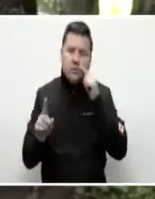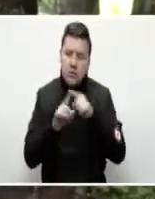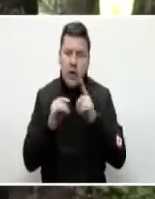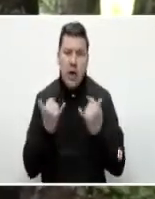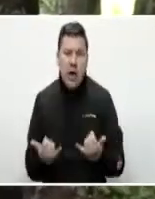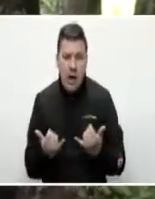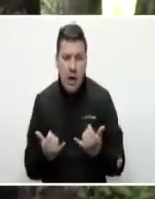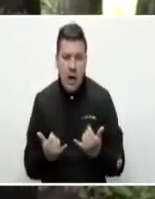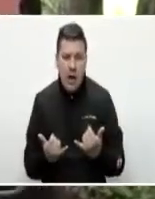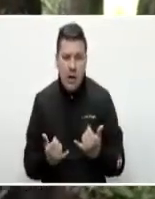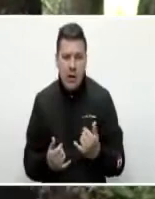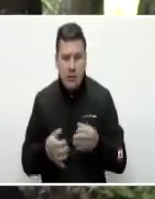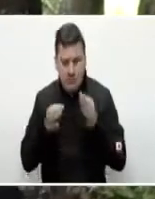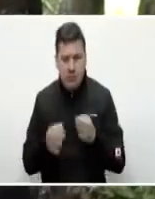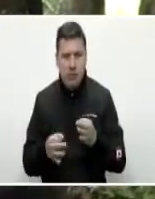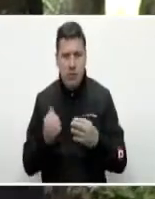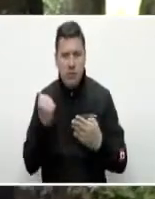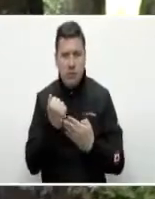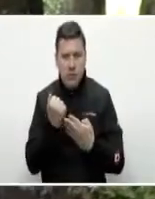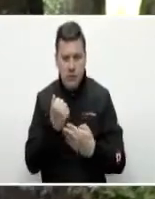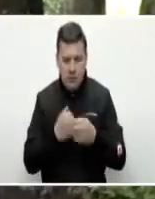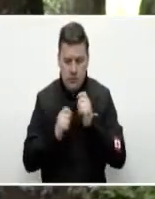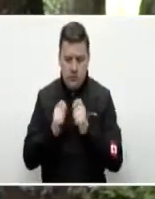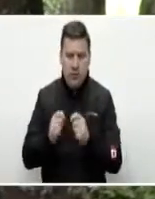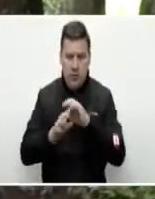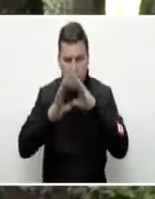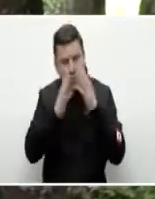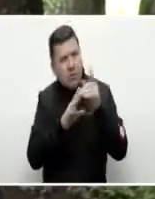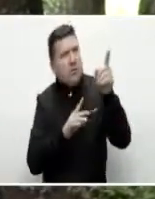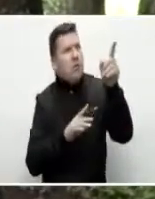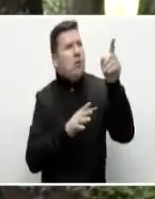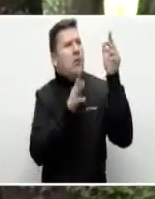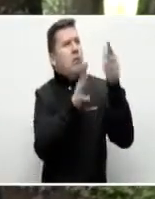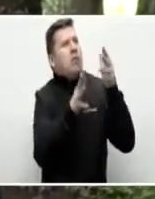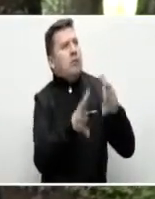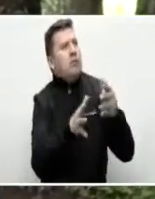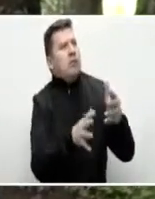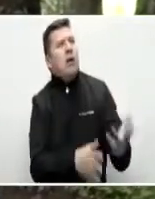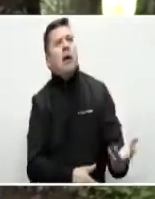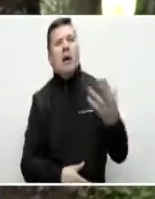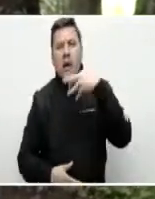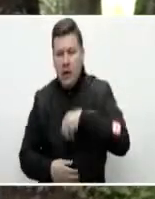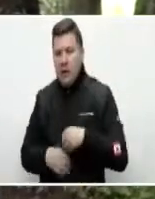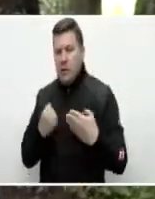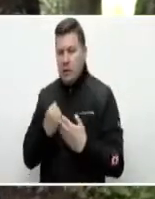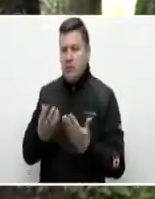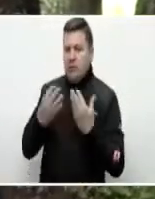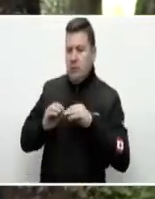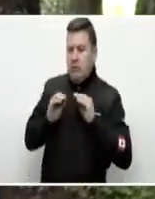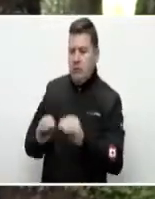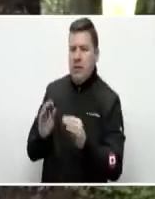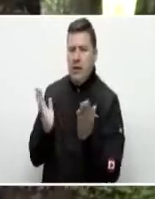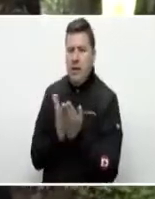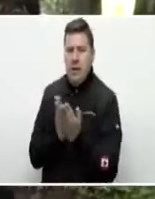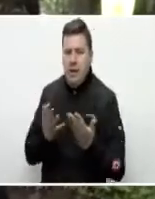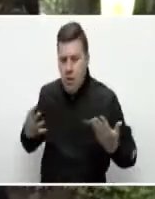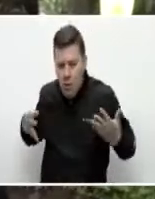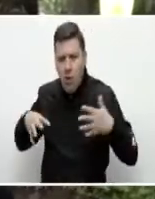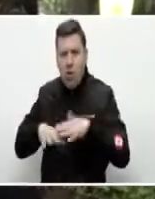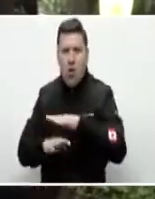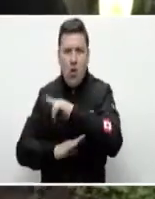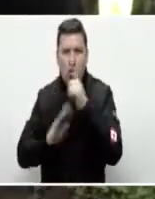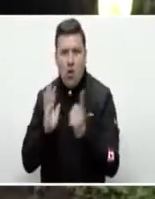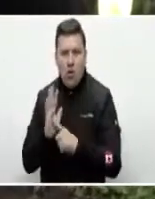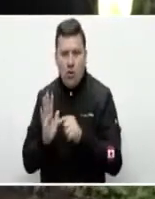momento en cuanto a la formación que se está impartiendo en el mundo es desarrollar una educación integral, es